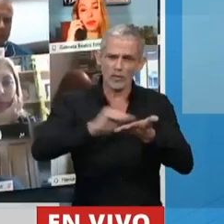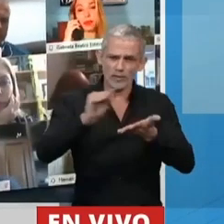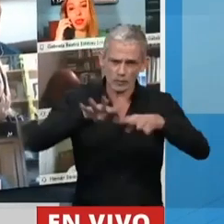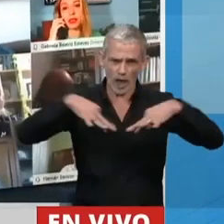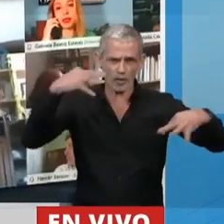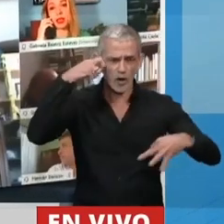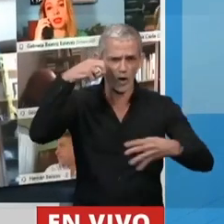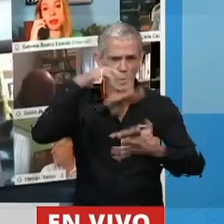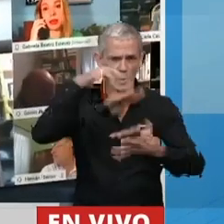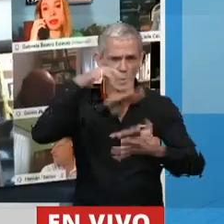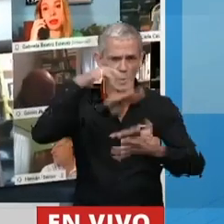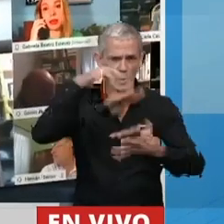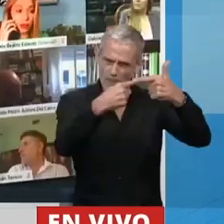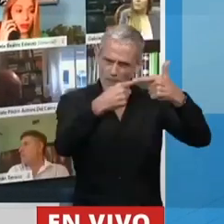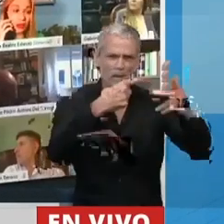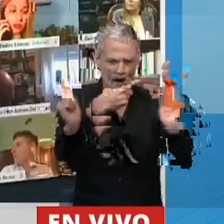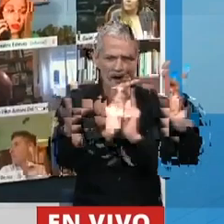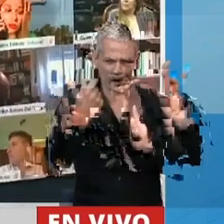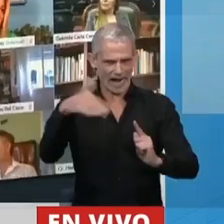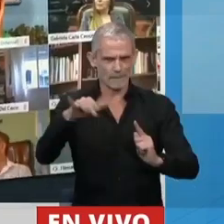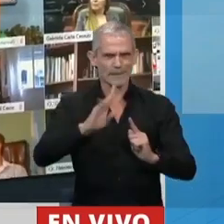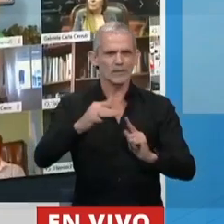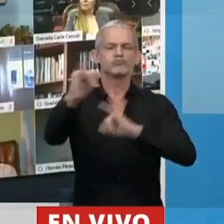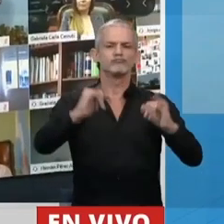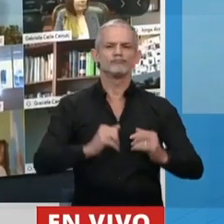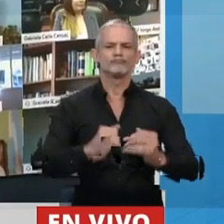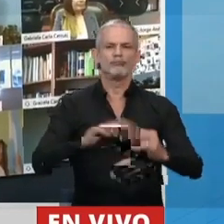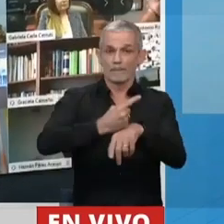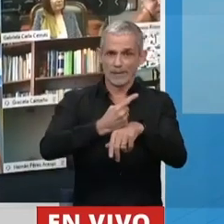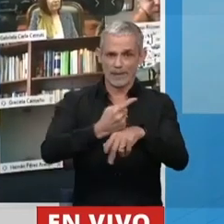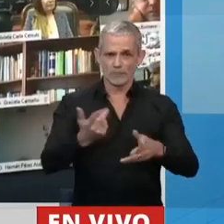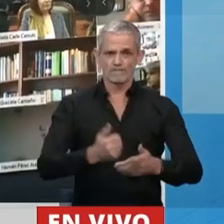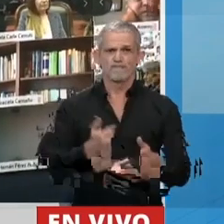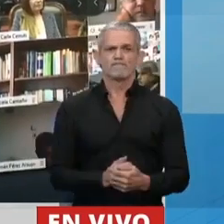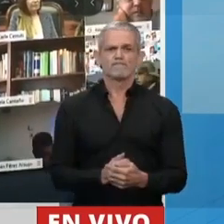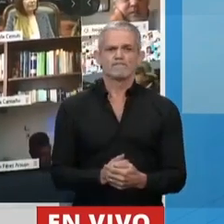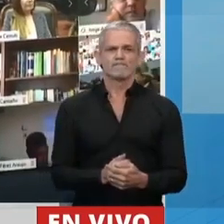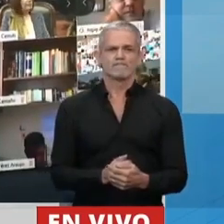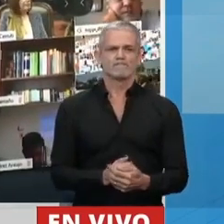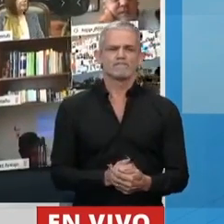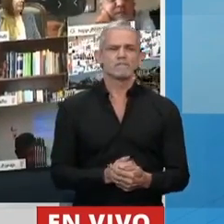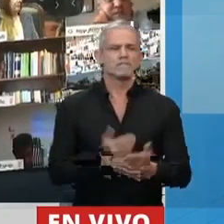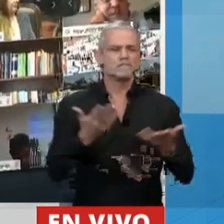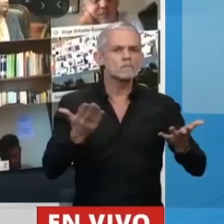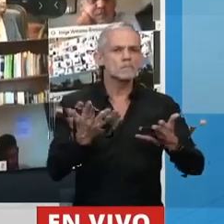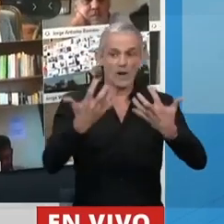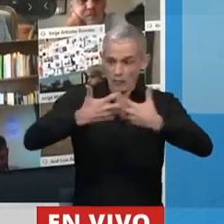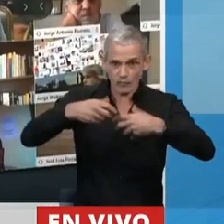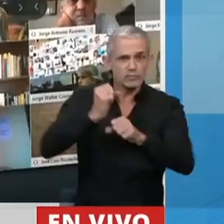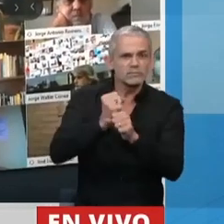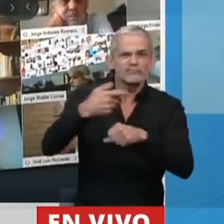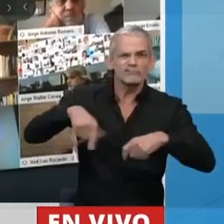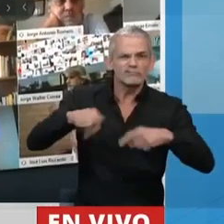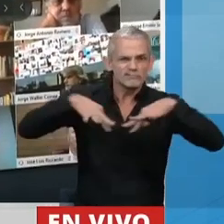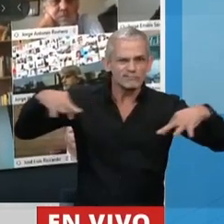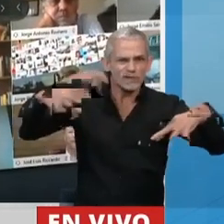Cámara. Y voy a enumerar lo más rápidamente que pueda. Primero, es función de esta Cámara el